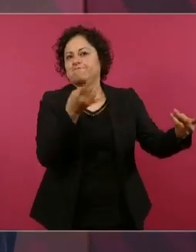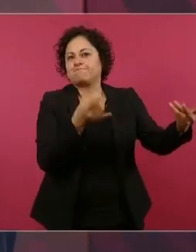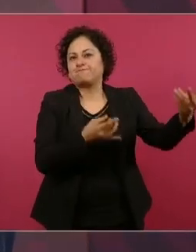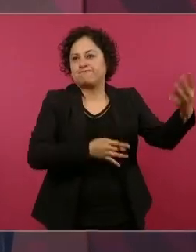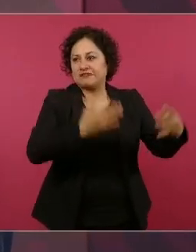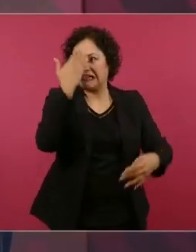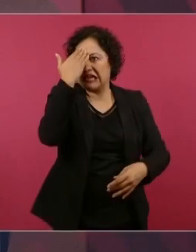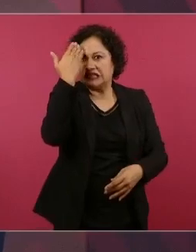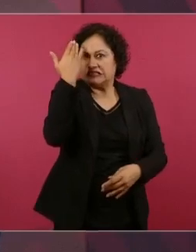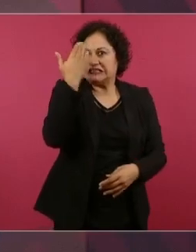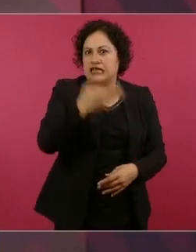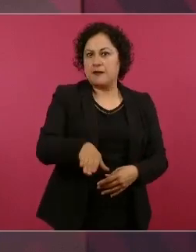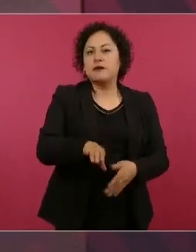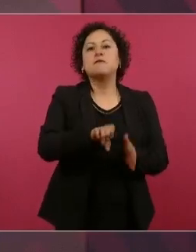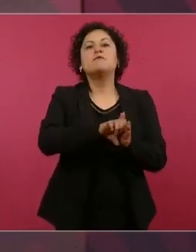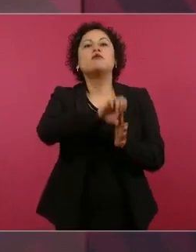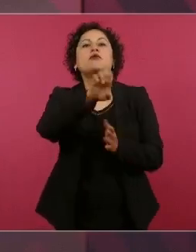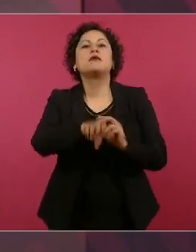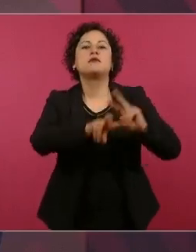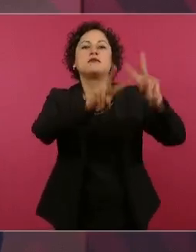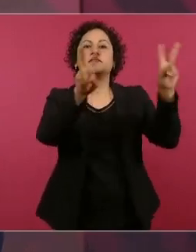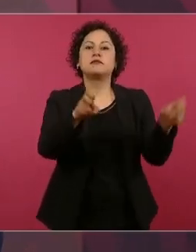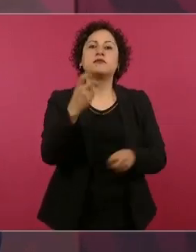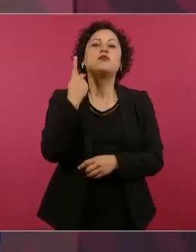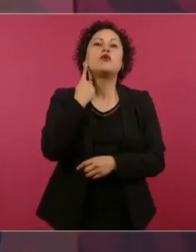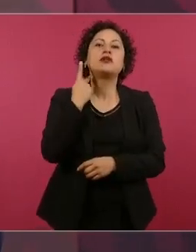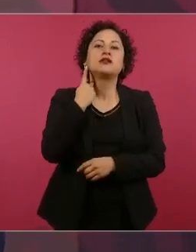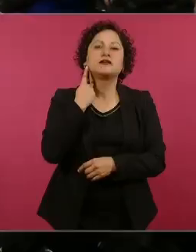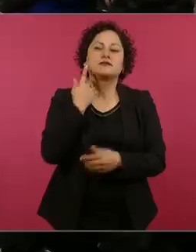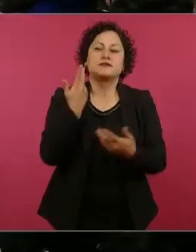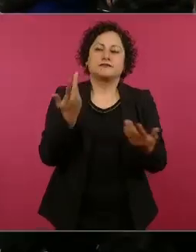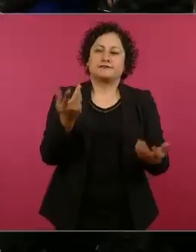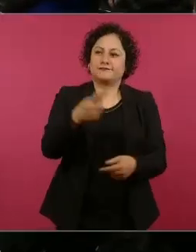que me da mucho orgullo, ya no hay